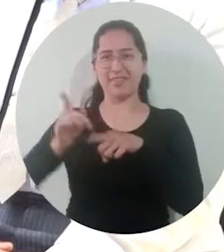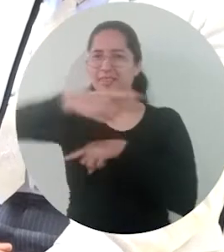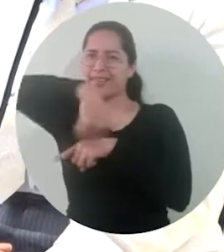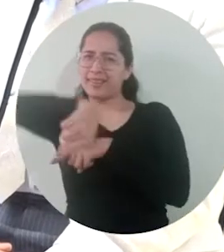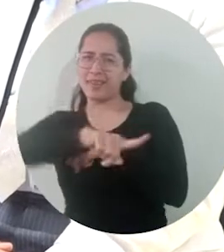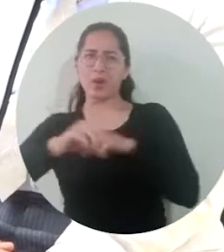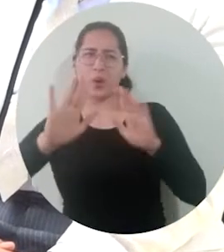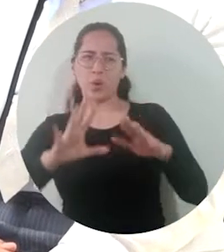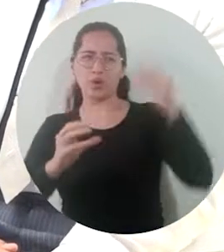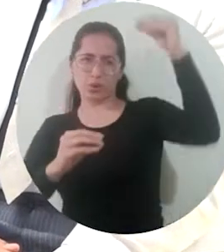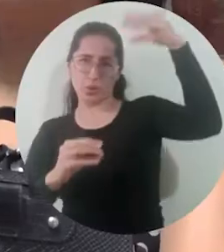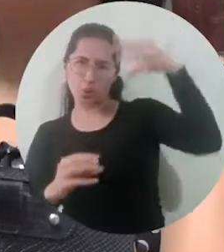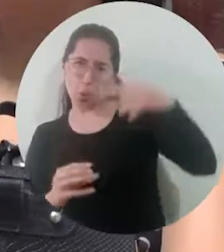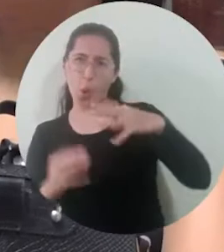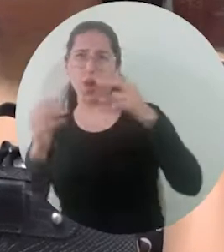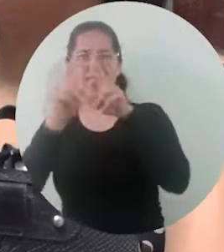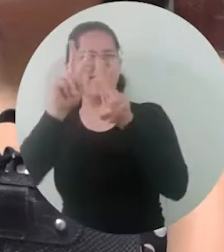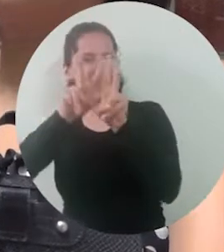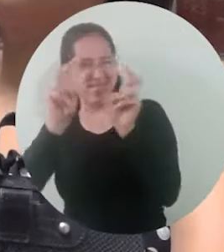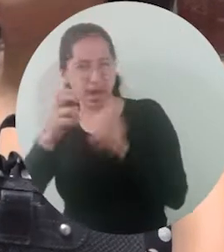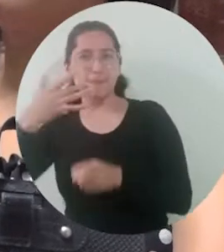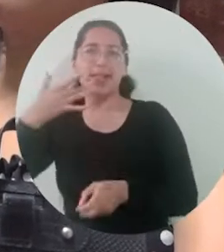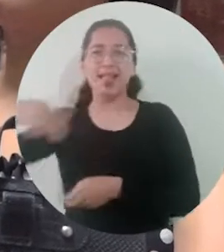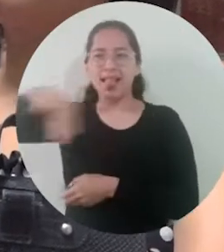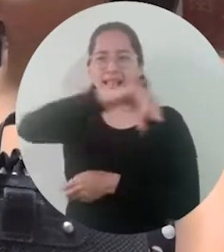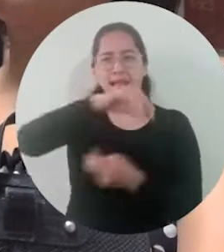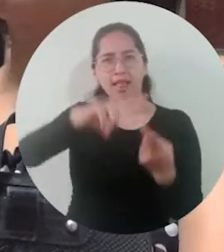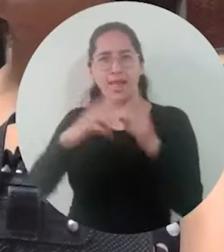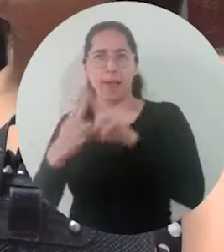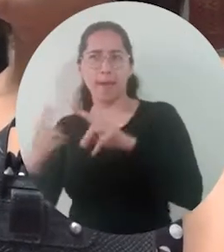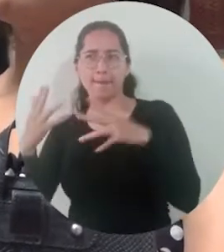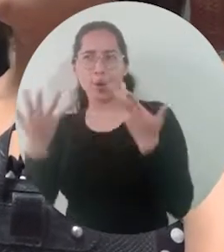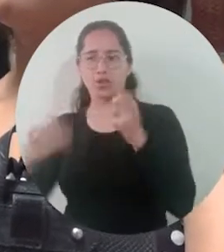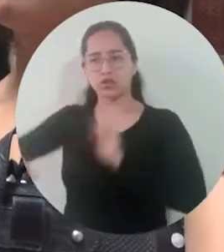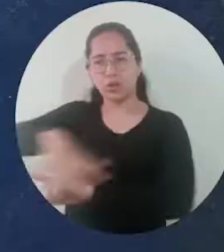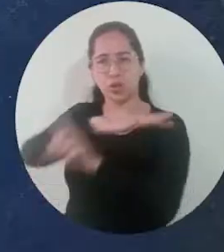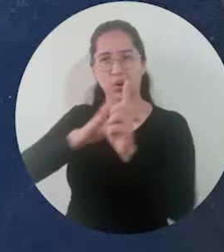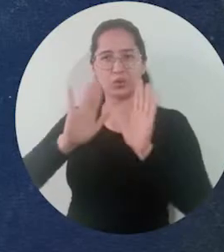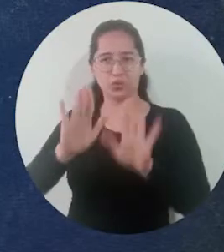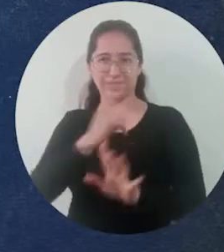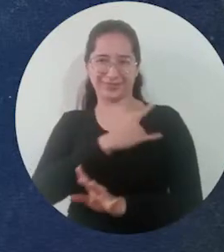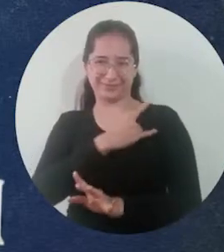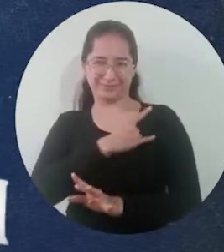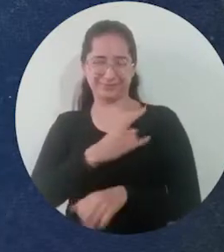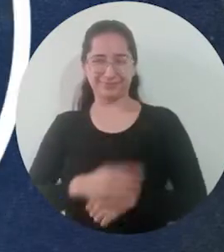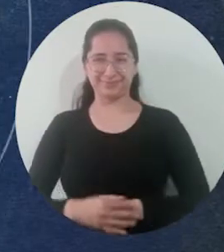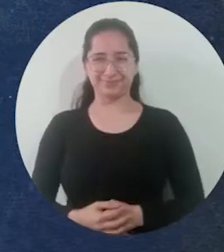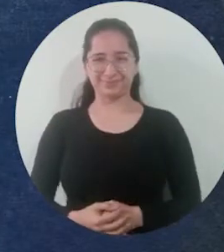La Luz del Mundo